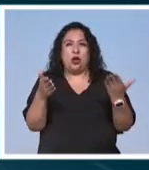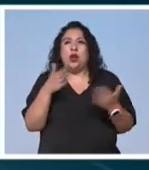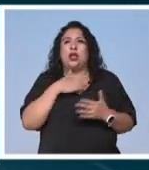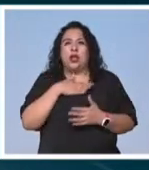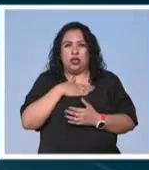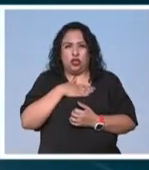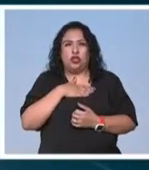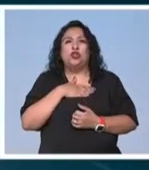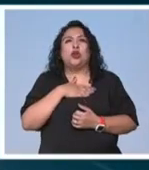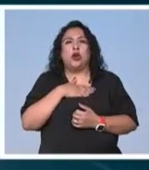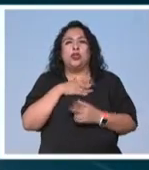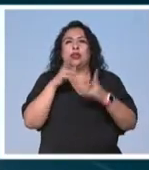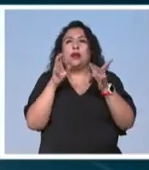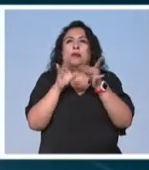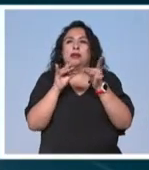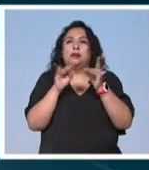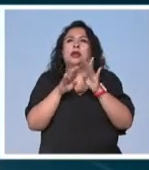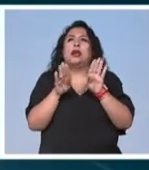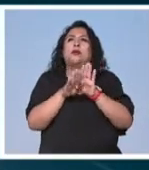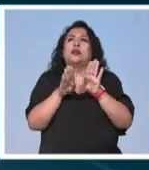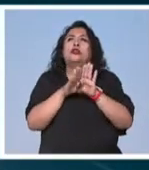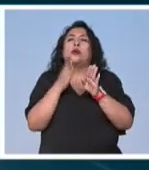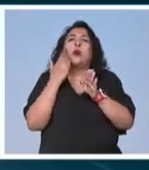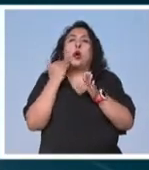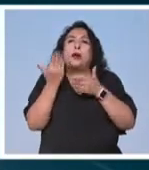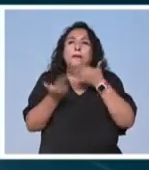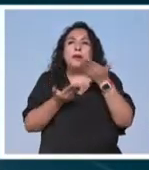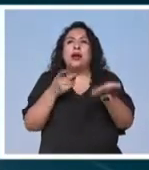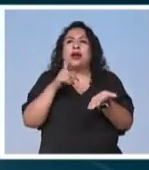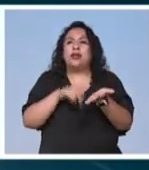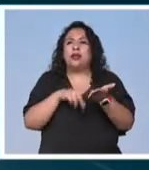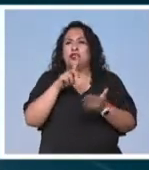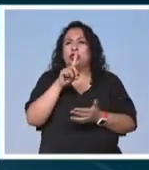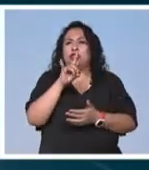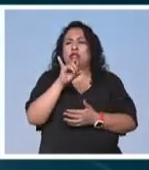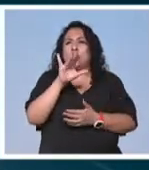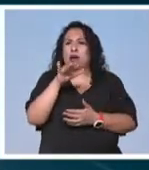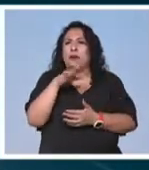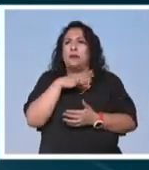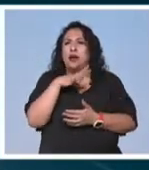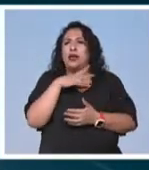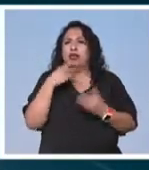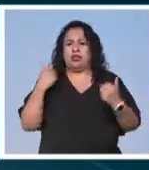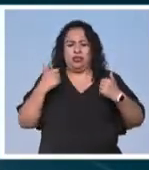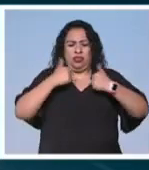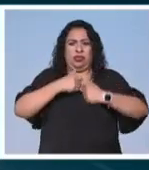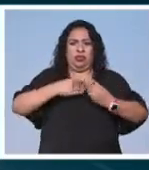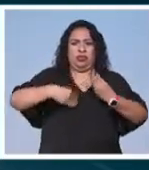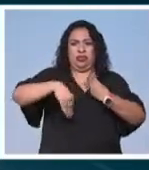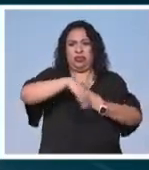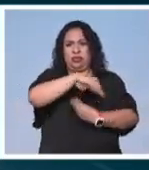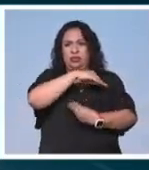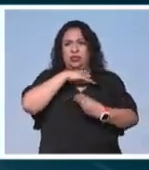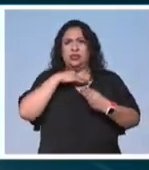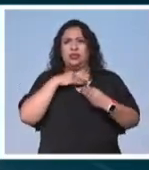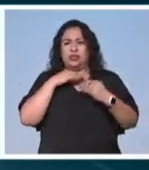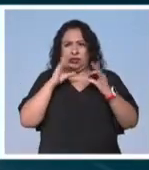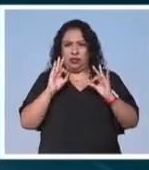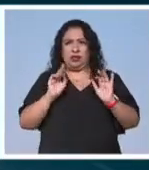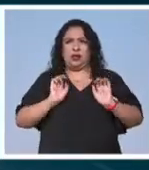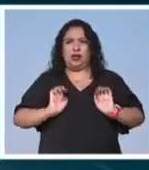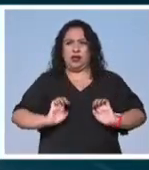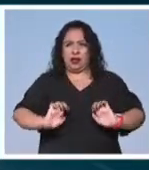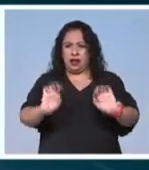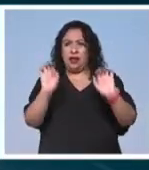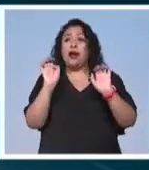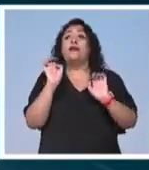específicamente hablamos de la hospitalidad dentro del ryokan teníamos que portar el kimono de manera gracia y elegante